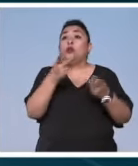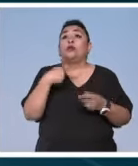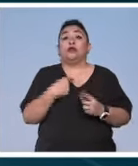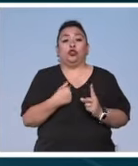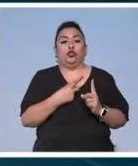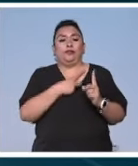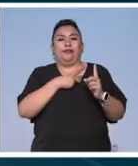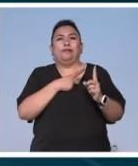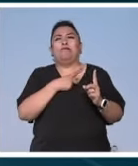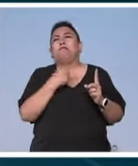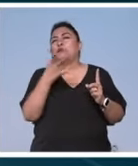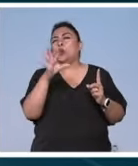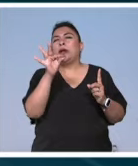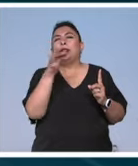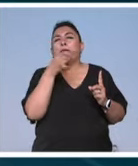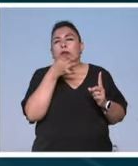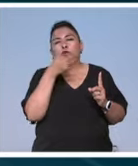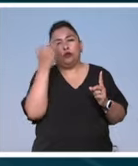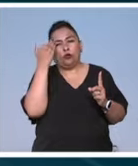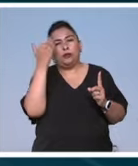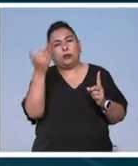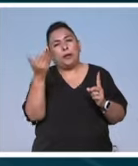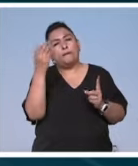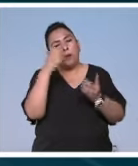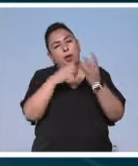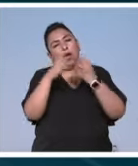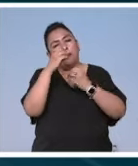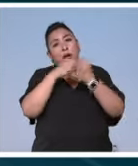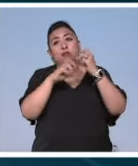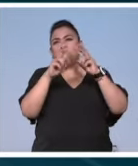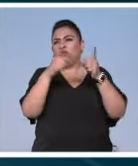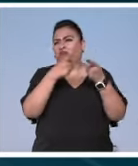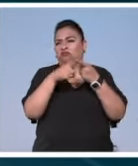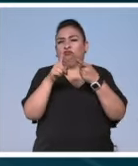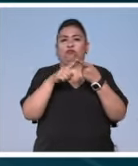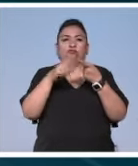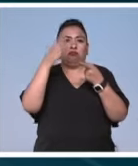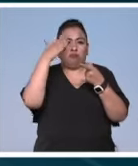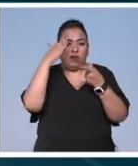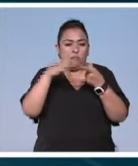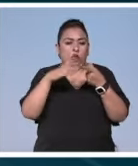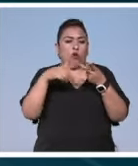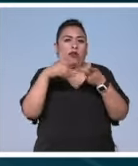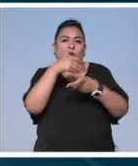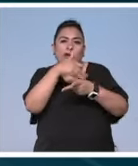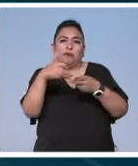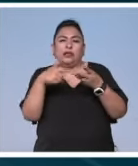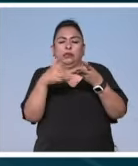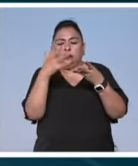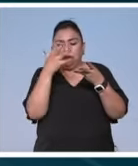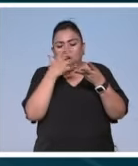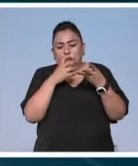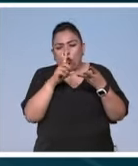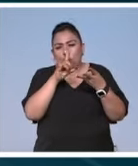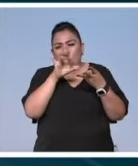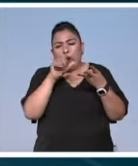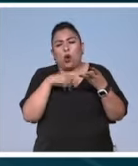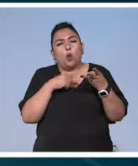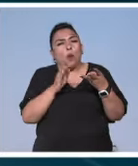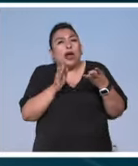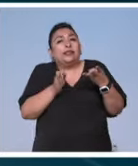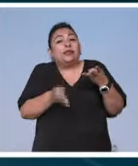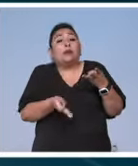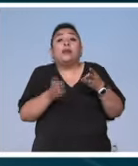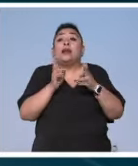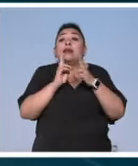unipersonal de poco más de 40 minutos de duración aborda temas diversos como la memoria la familia y el duelo era una narrativa que